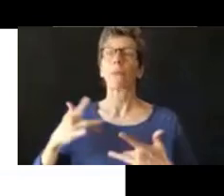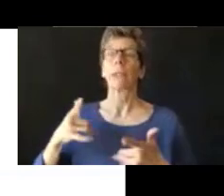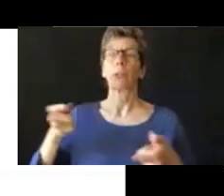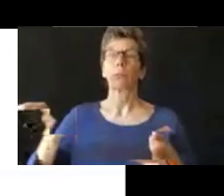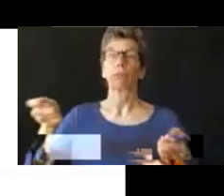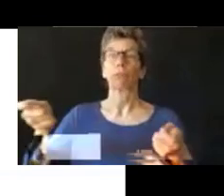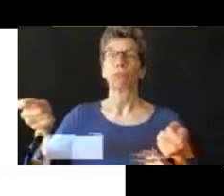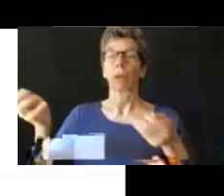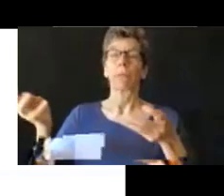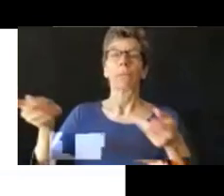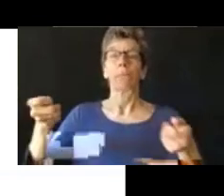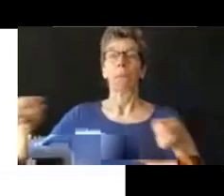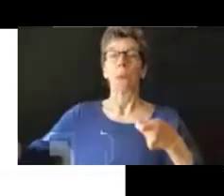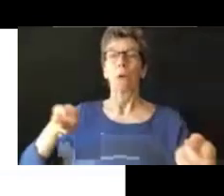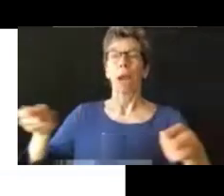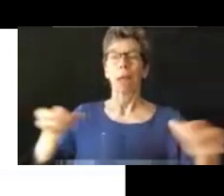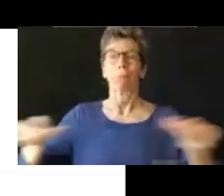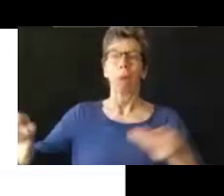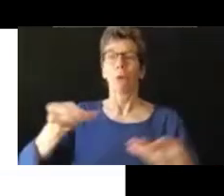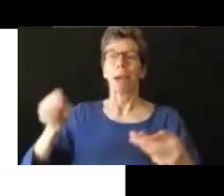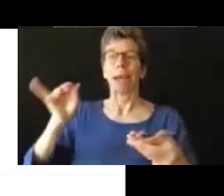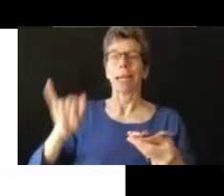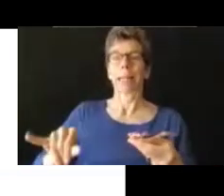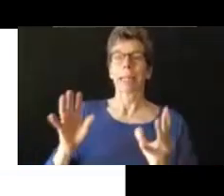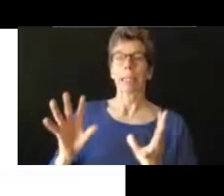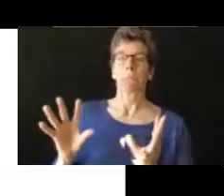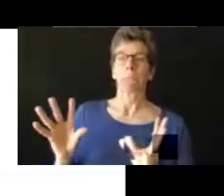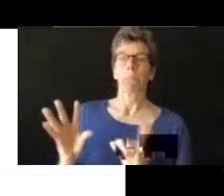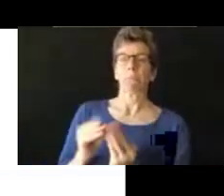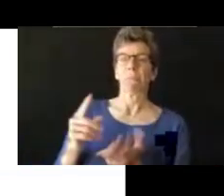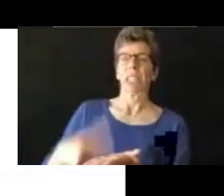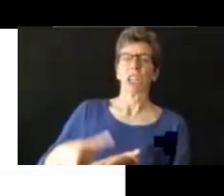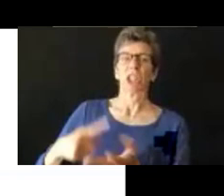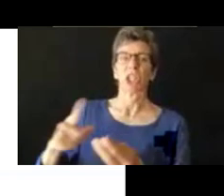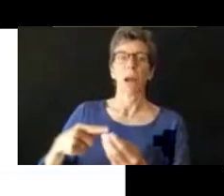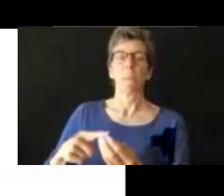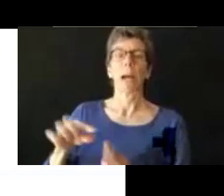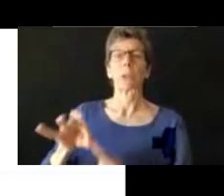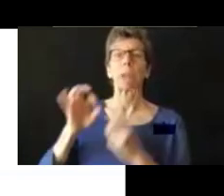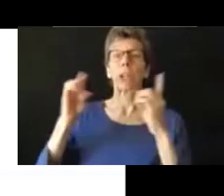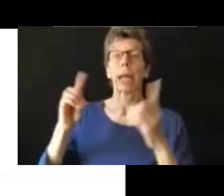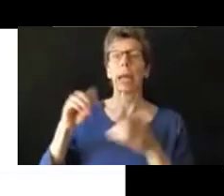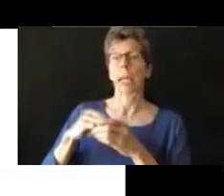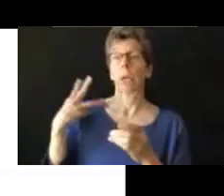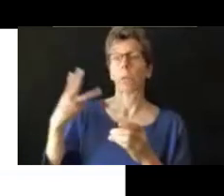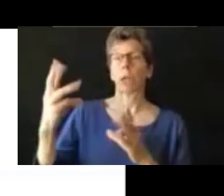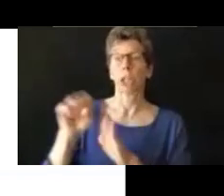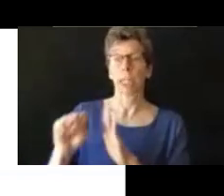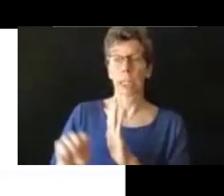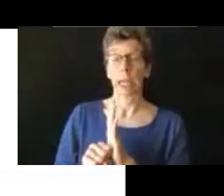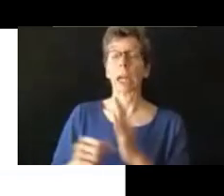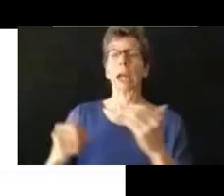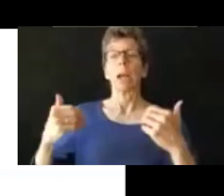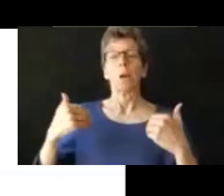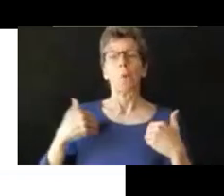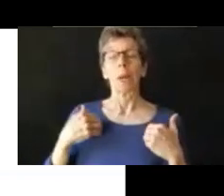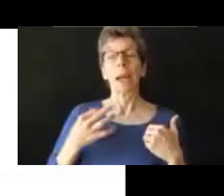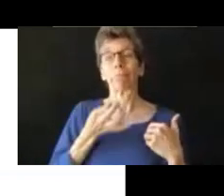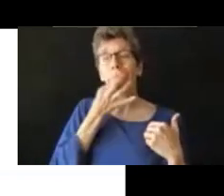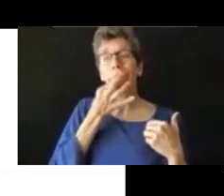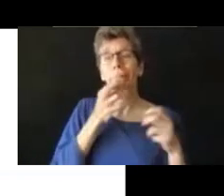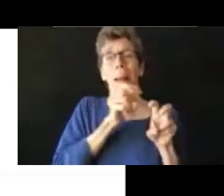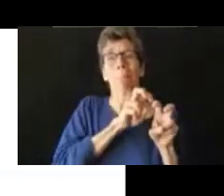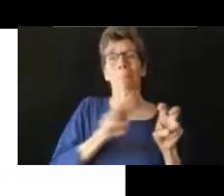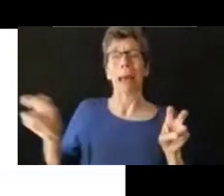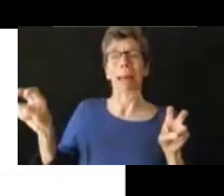hoy en educación especial en el estado de Washington. Tenemos un panel lleno de expertos en la materia,